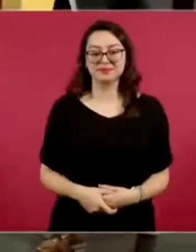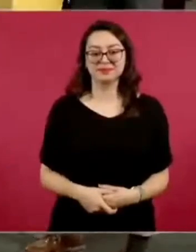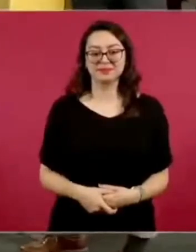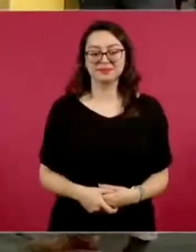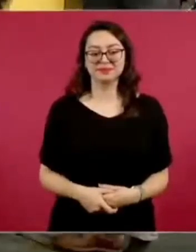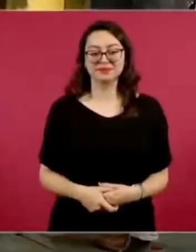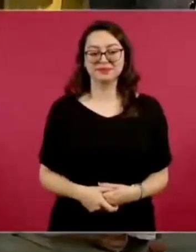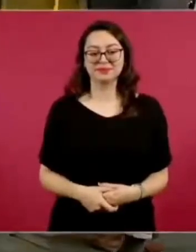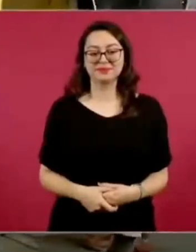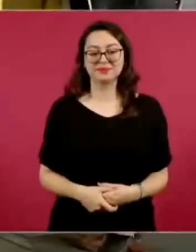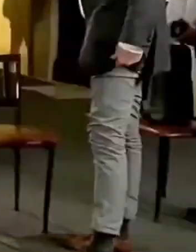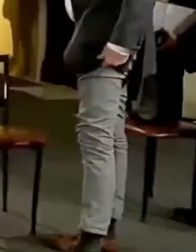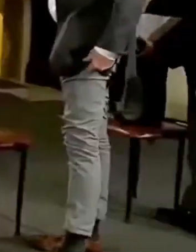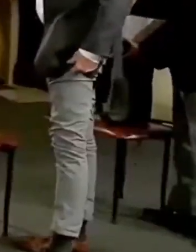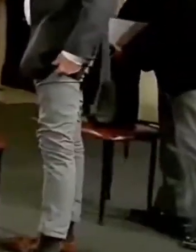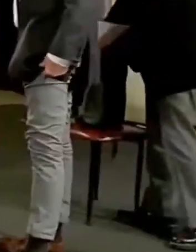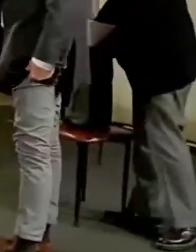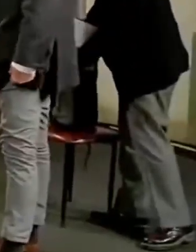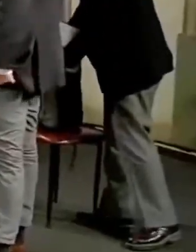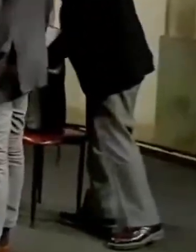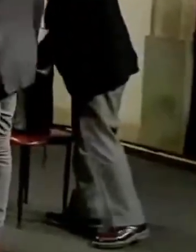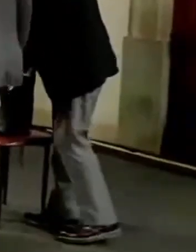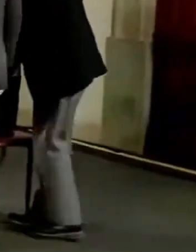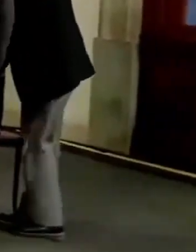Ahí te queda tu libro, ya te lo voy a firmar.